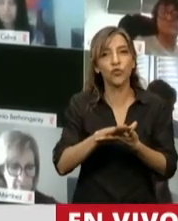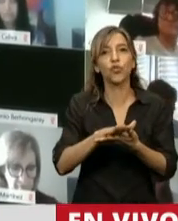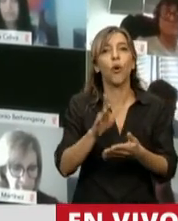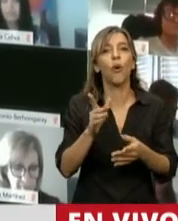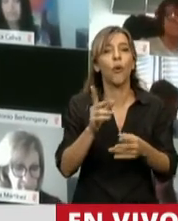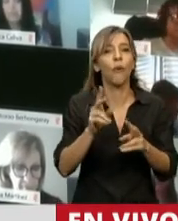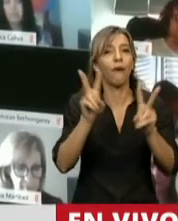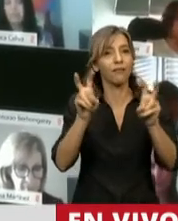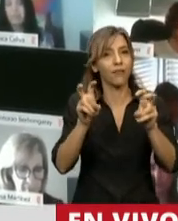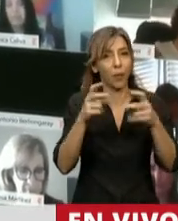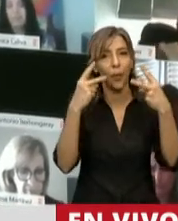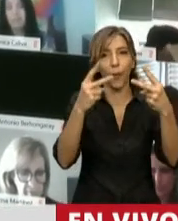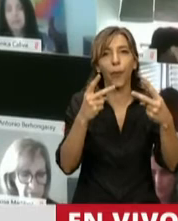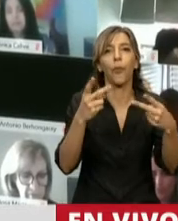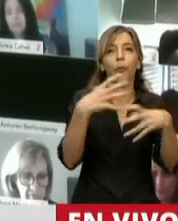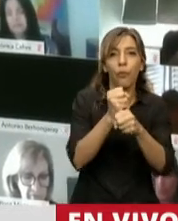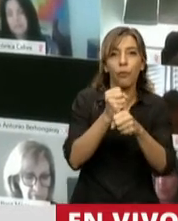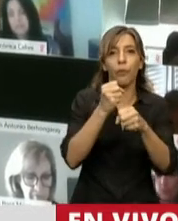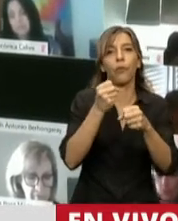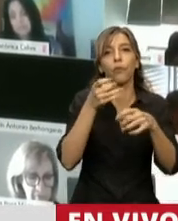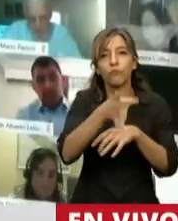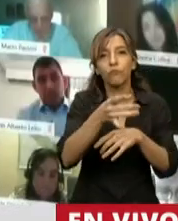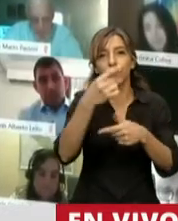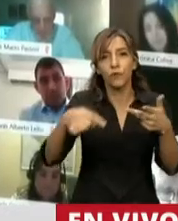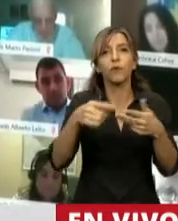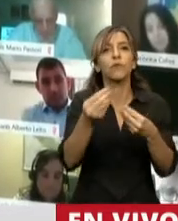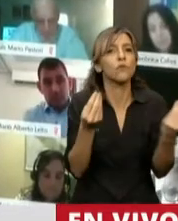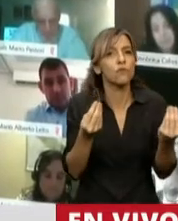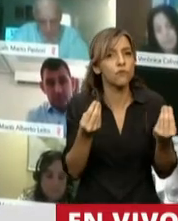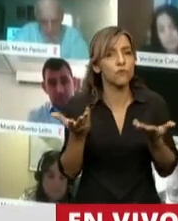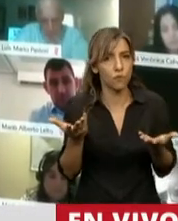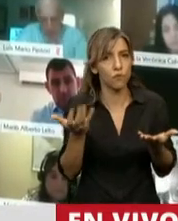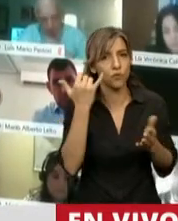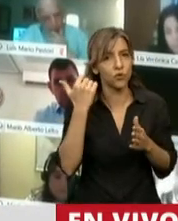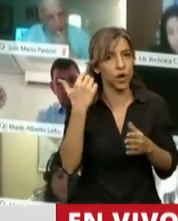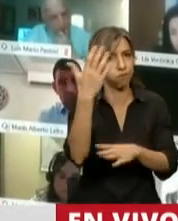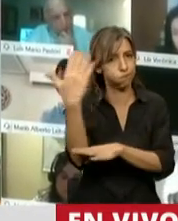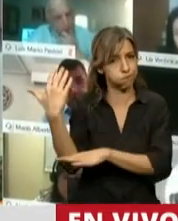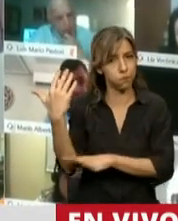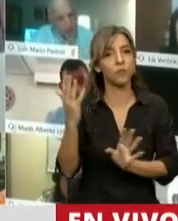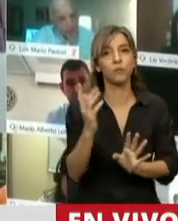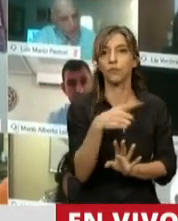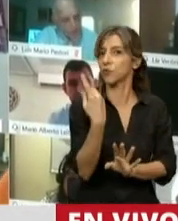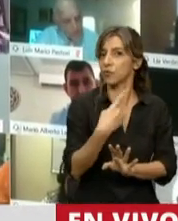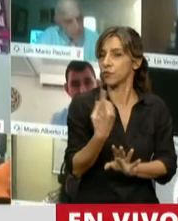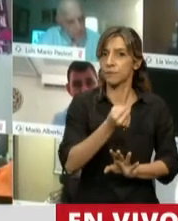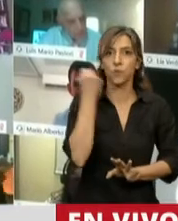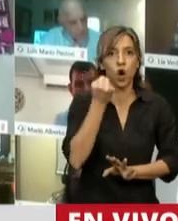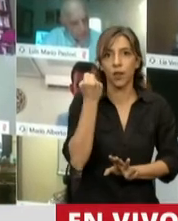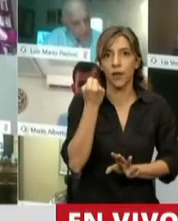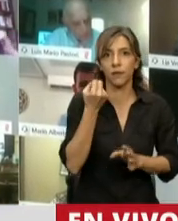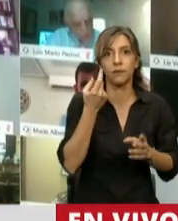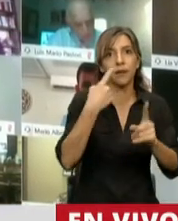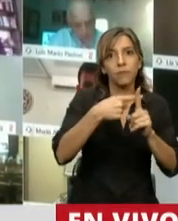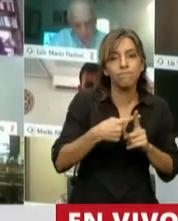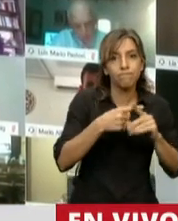Es un tema delicado. En algún momento se tendrá que reactivar, pero mientras esté detenido, hay que asignar y designar partida